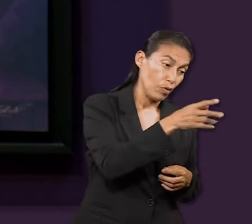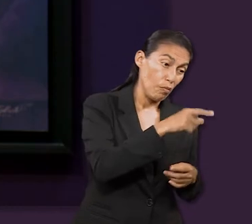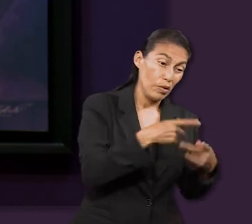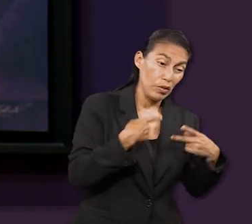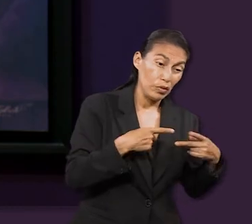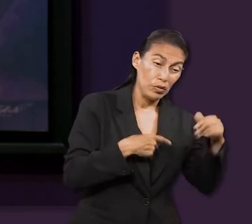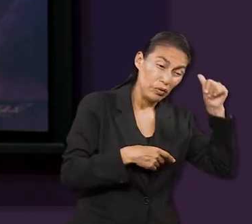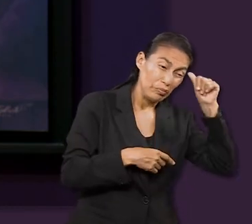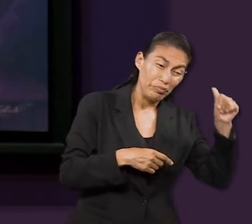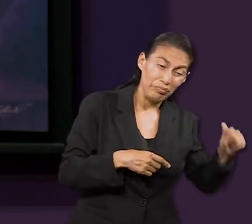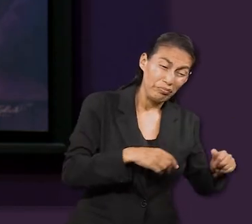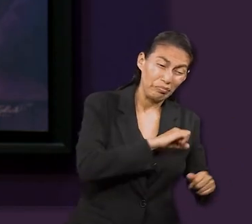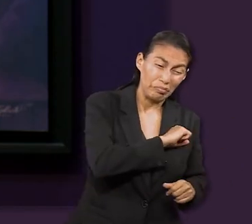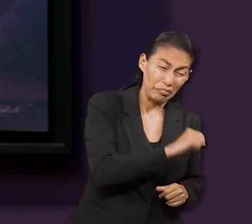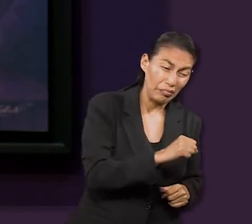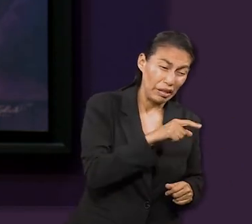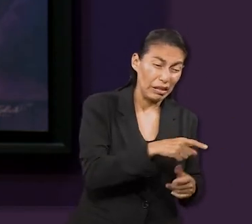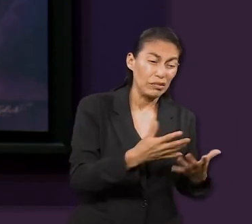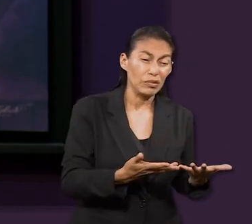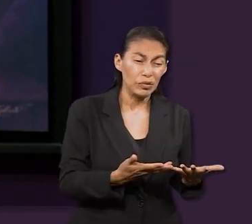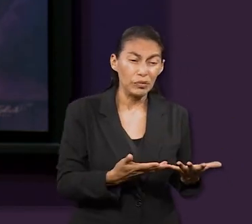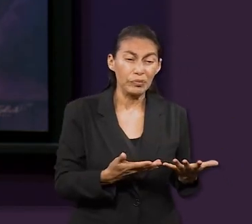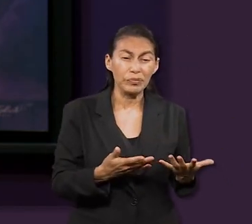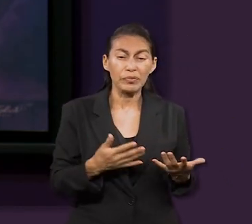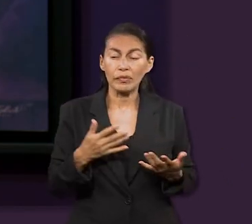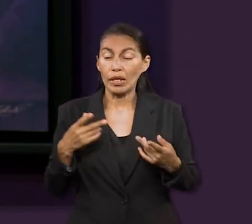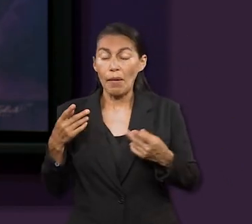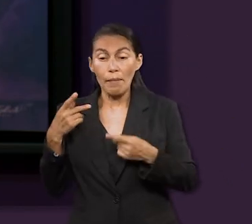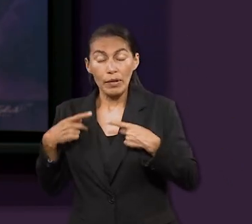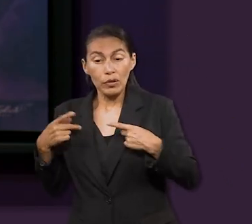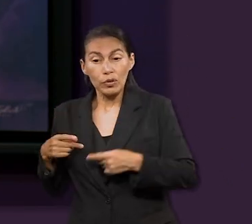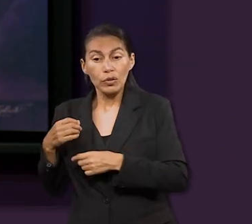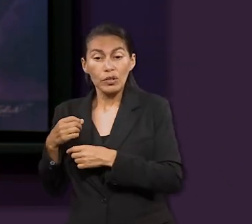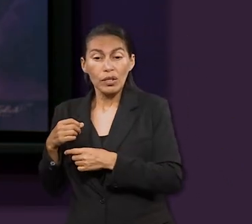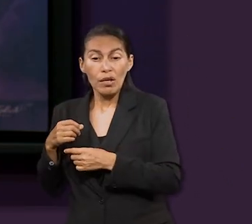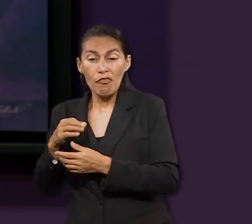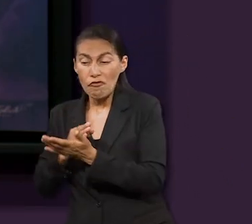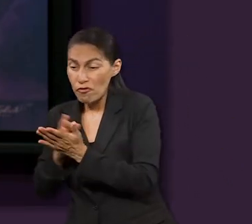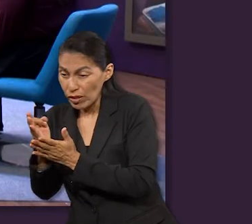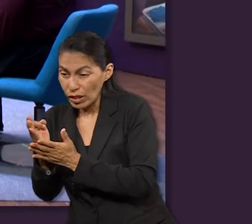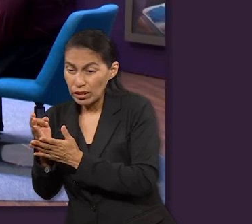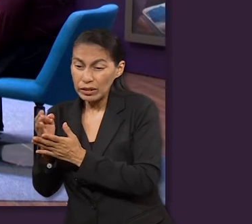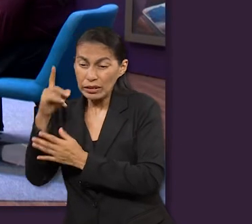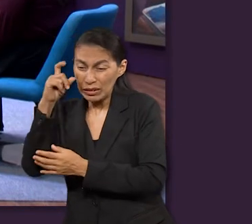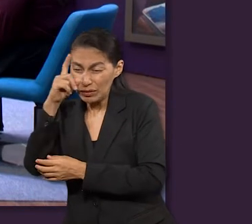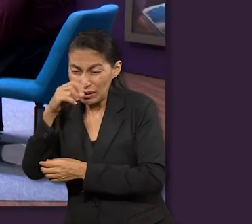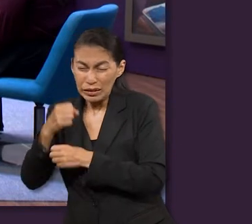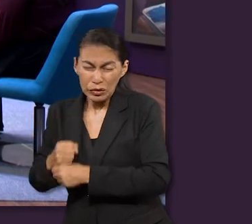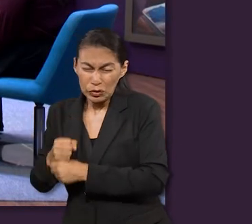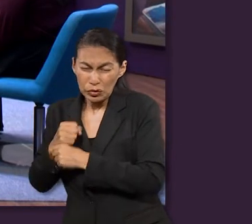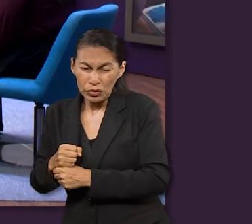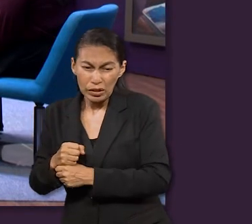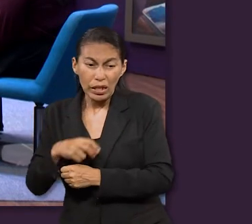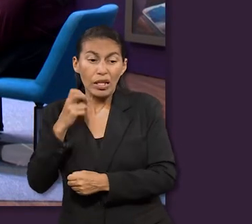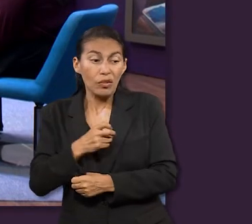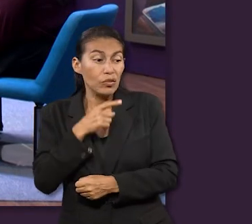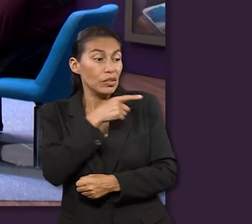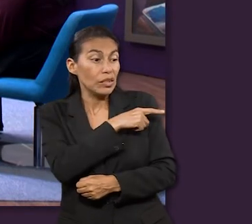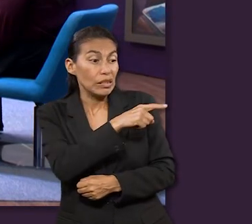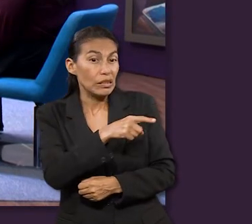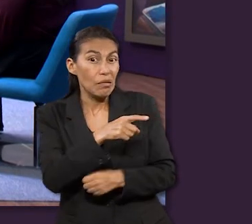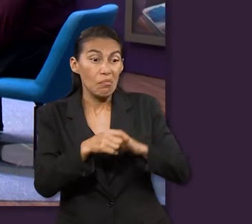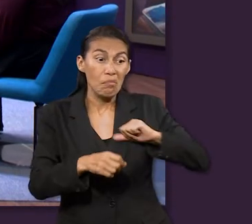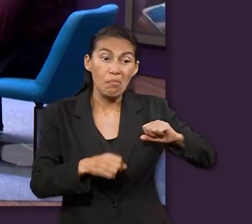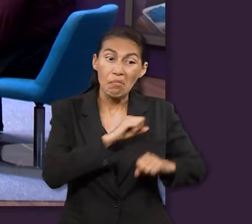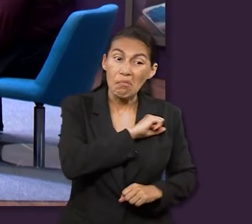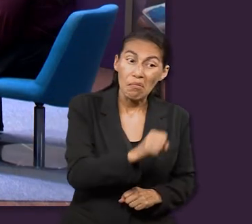de Dios? Y si el justo con dificultad se salva, ¿qué pasará con el impío y el pecador? De modo que los que padecen según la voluntad